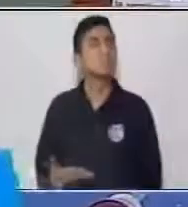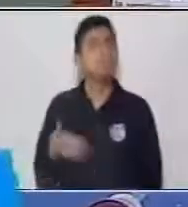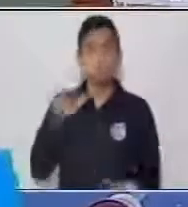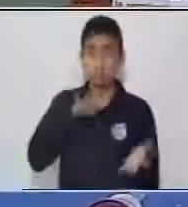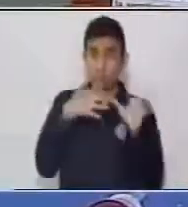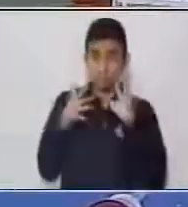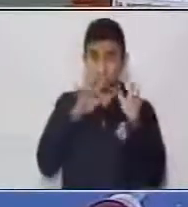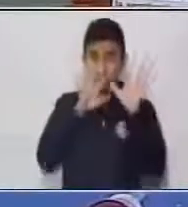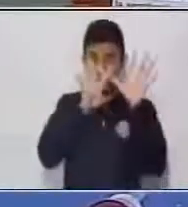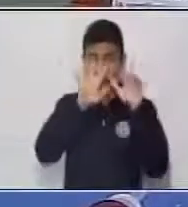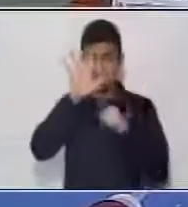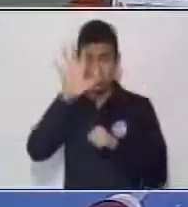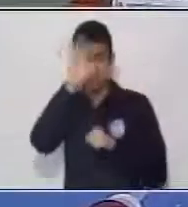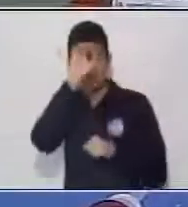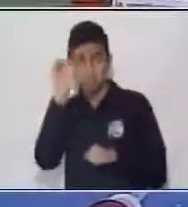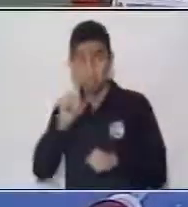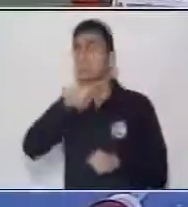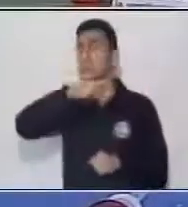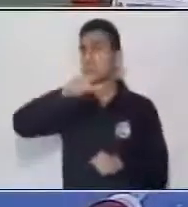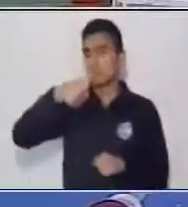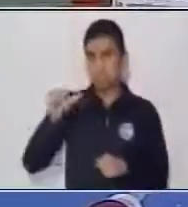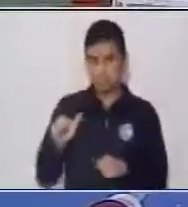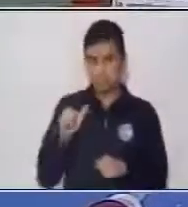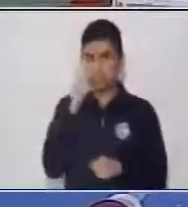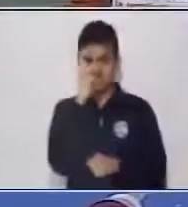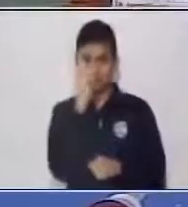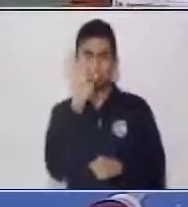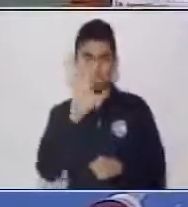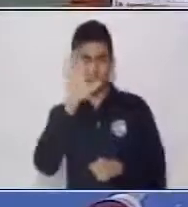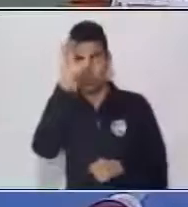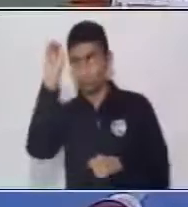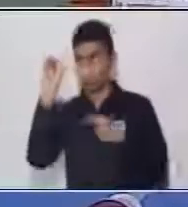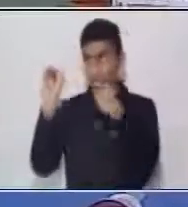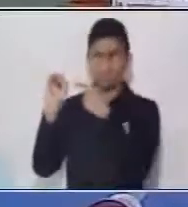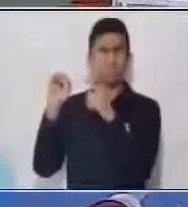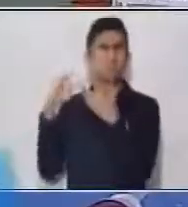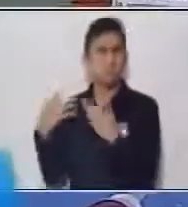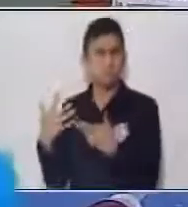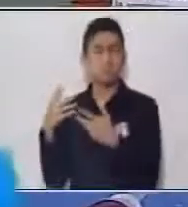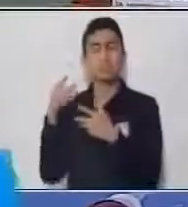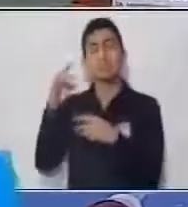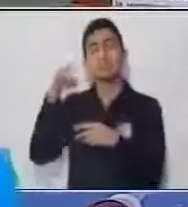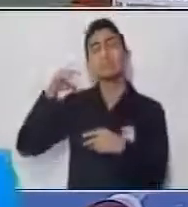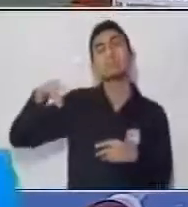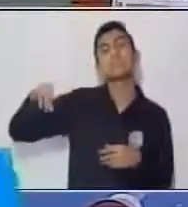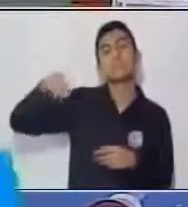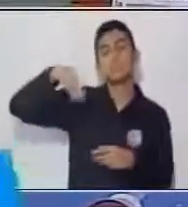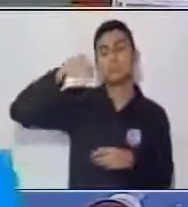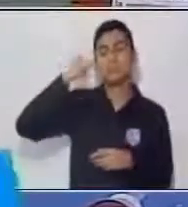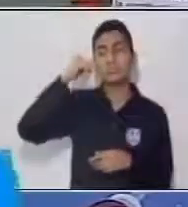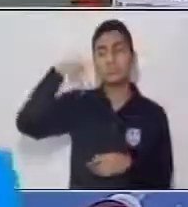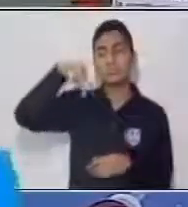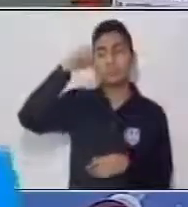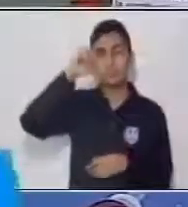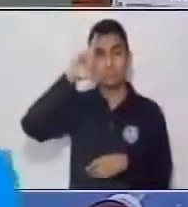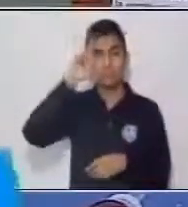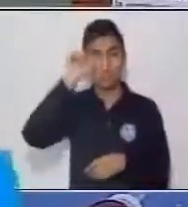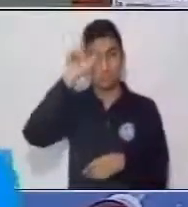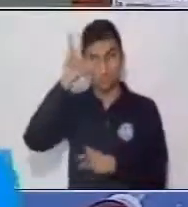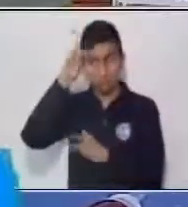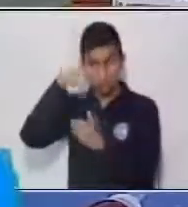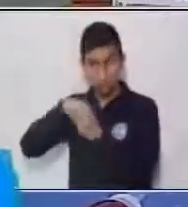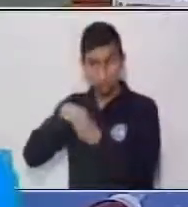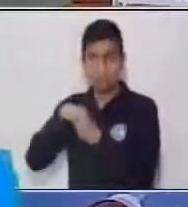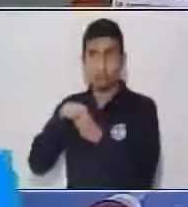del 95% de agua y el 5% restante son sales minerales y sustancias orgánicas